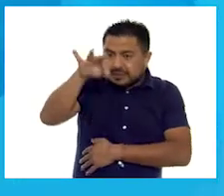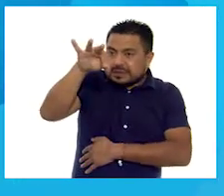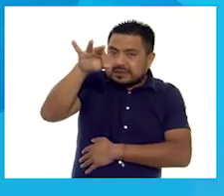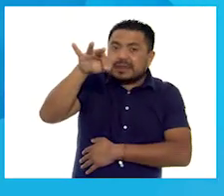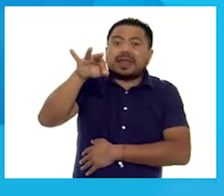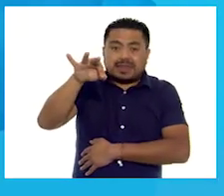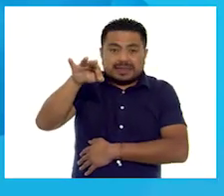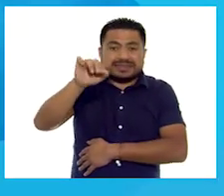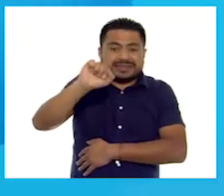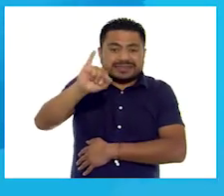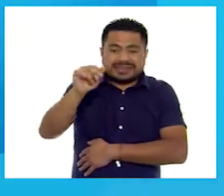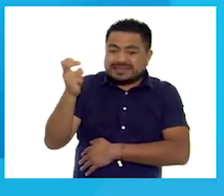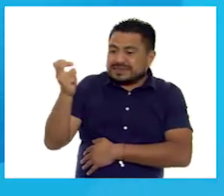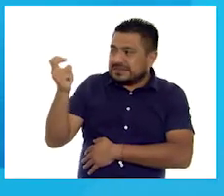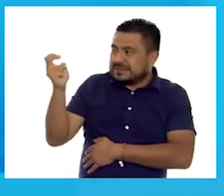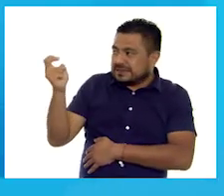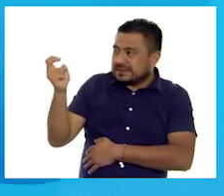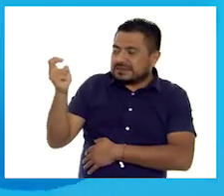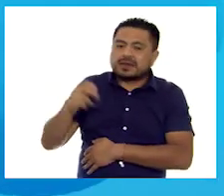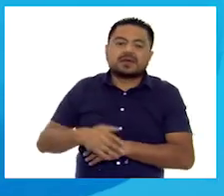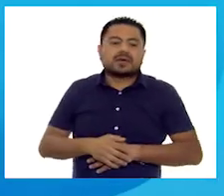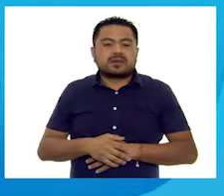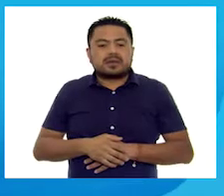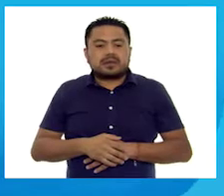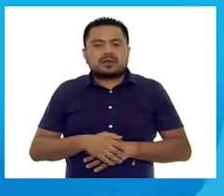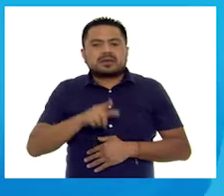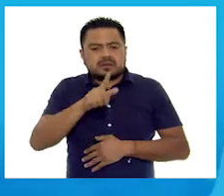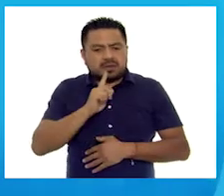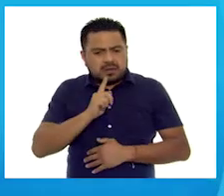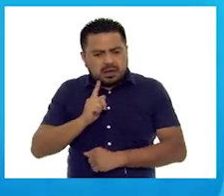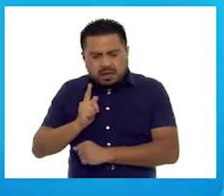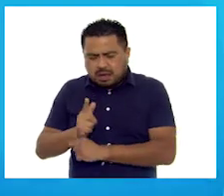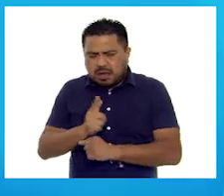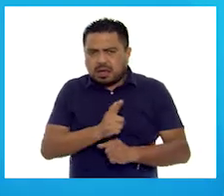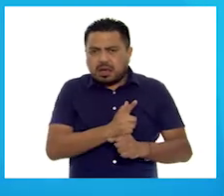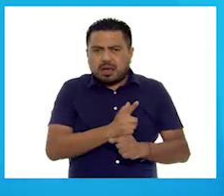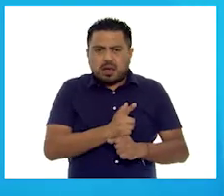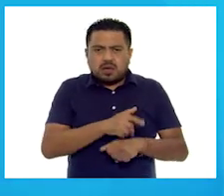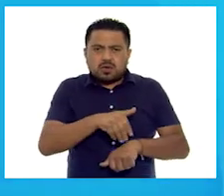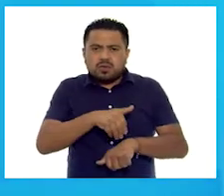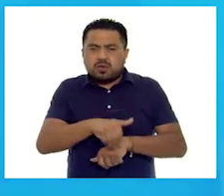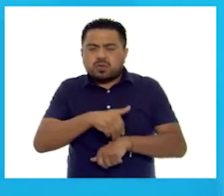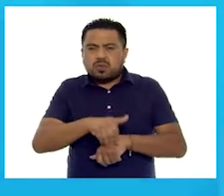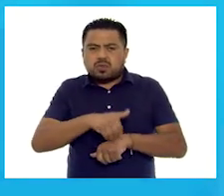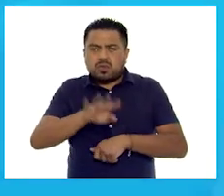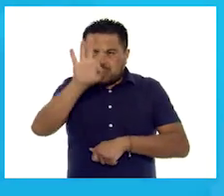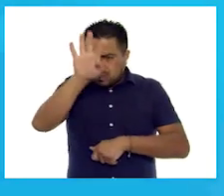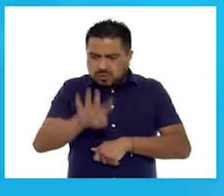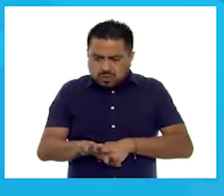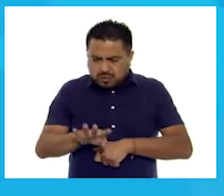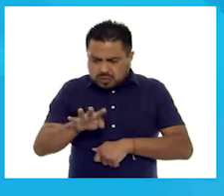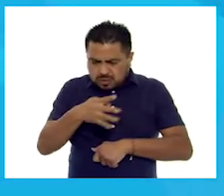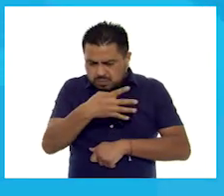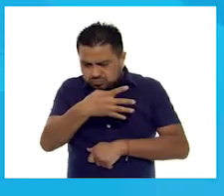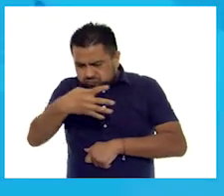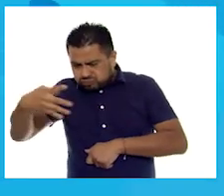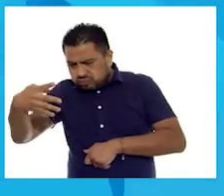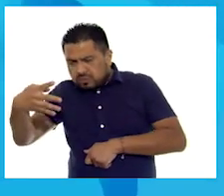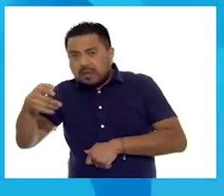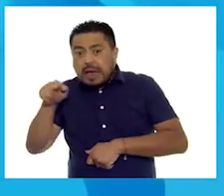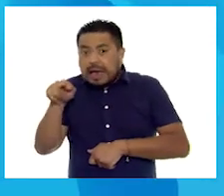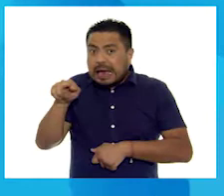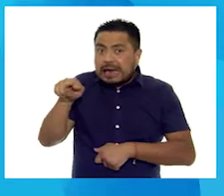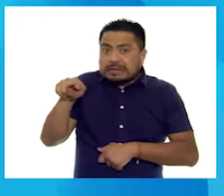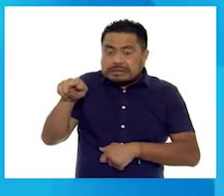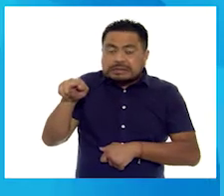ahí está. Justamente, esa, la colación. Si te das cuenta, en esta página viene una tablita. Y en